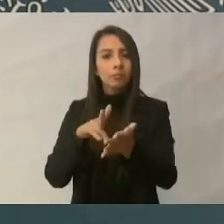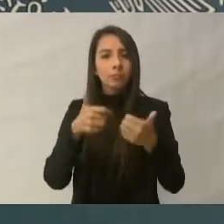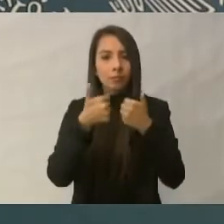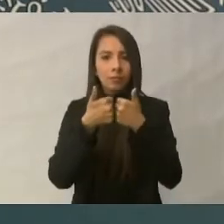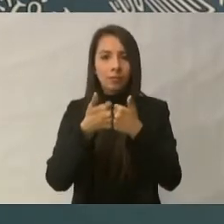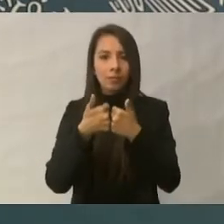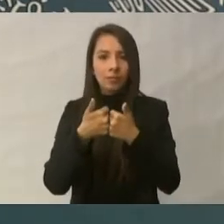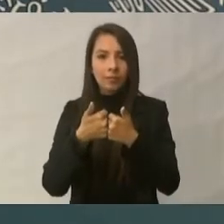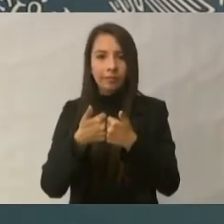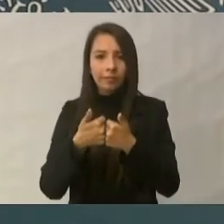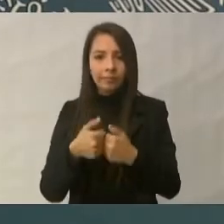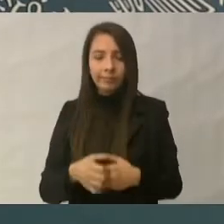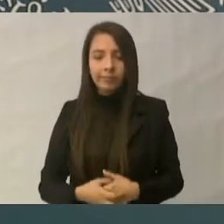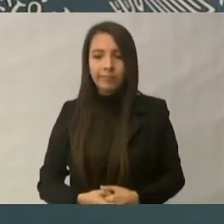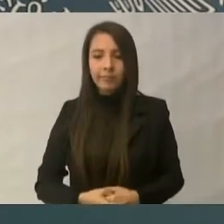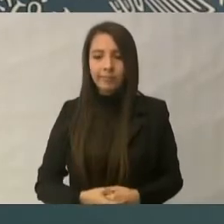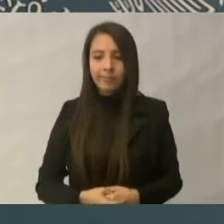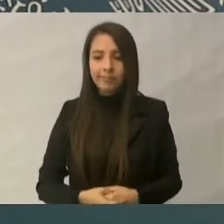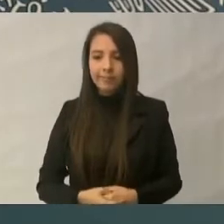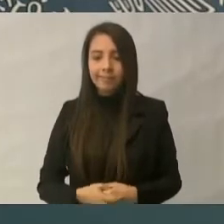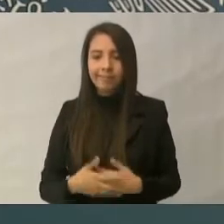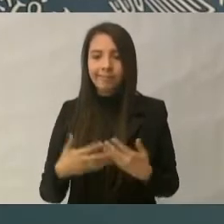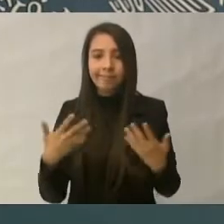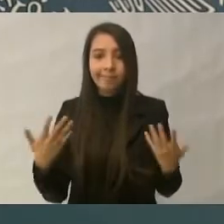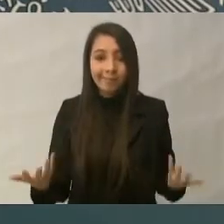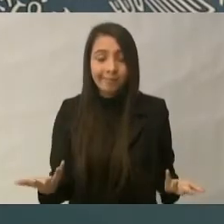Entonces, cuando